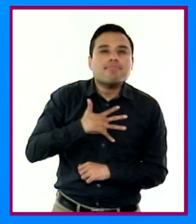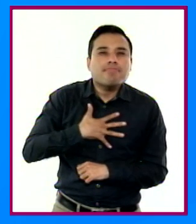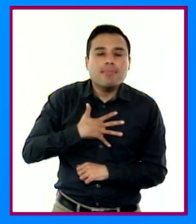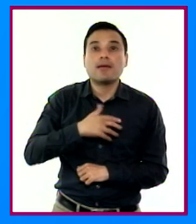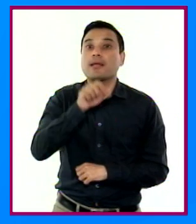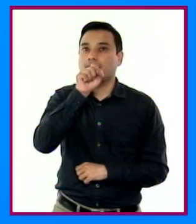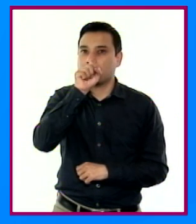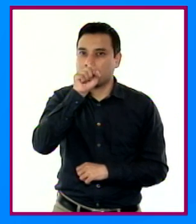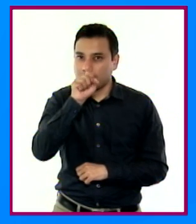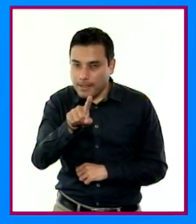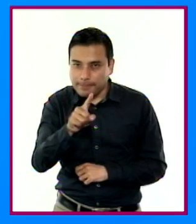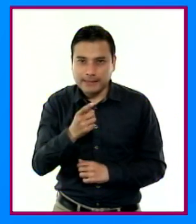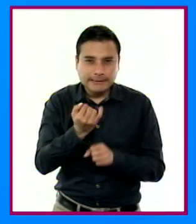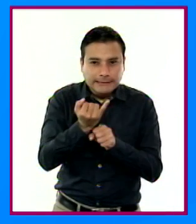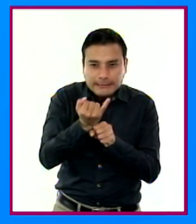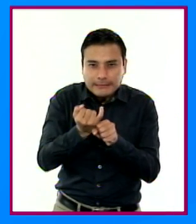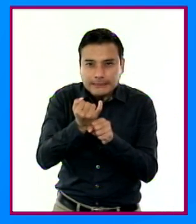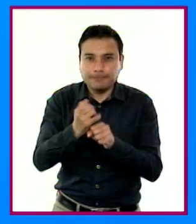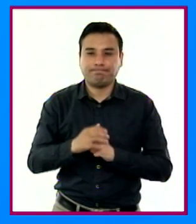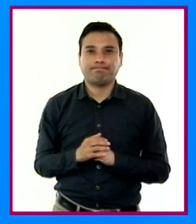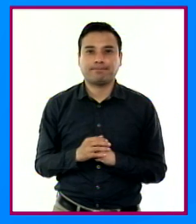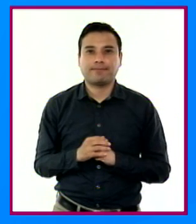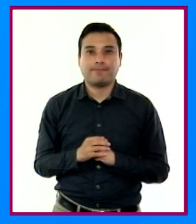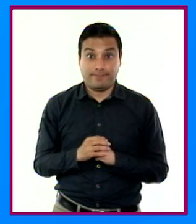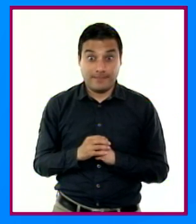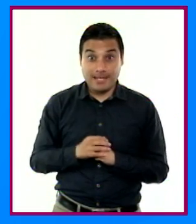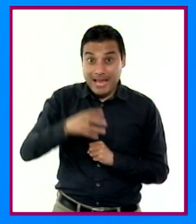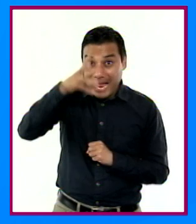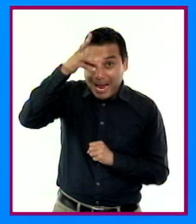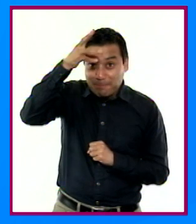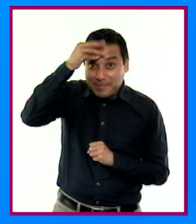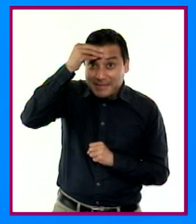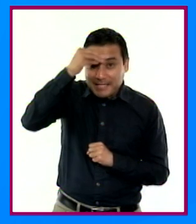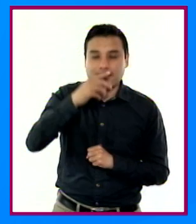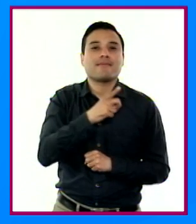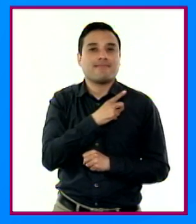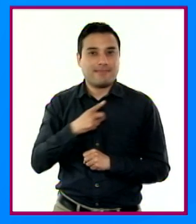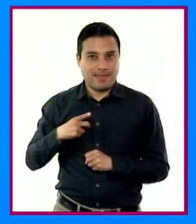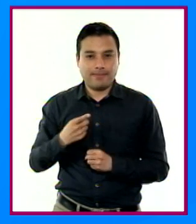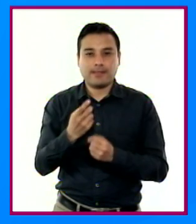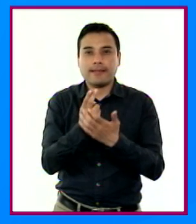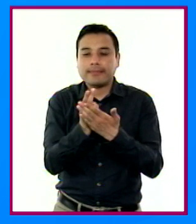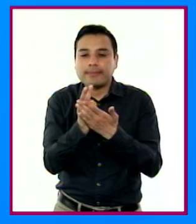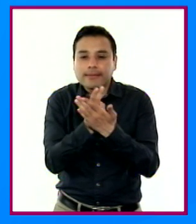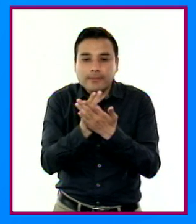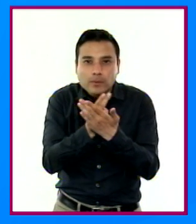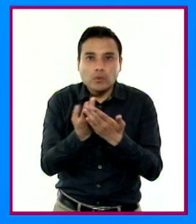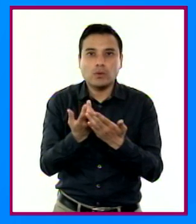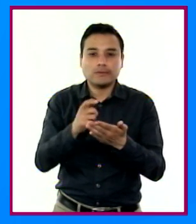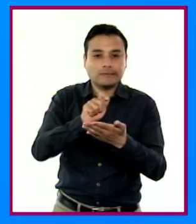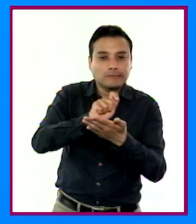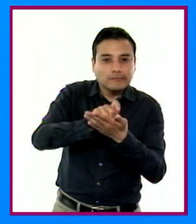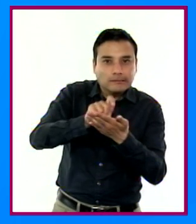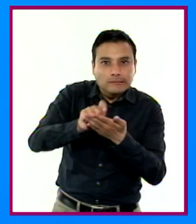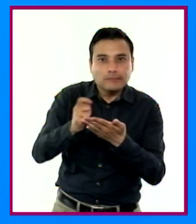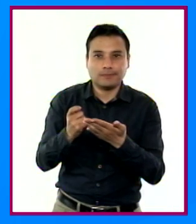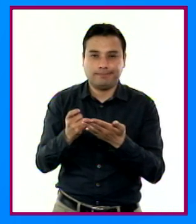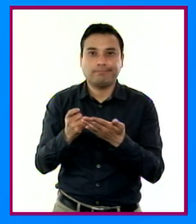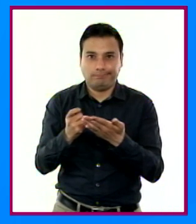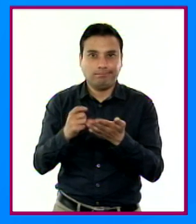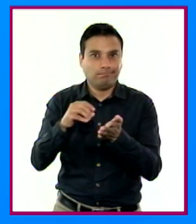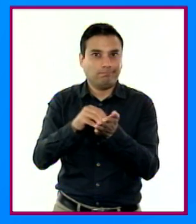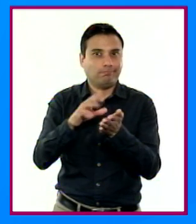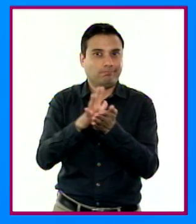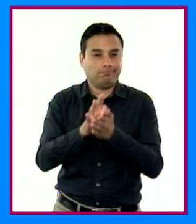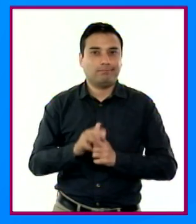información, el registro de hallazgos e ideas mediante dibujos, símbolos, pictogramas o